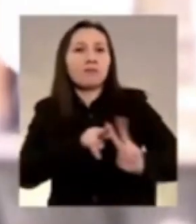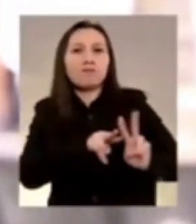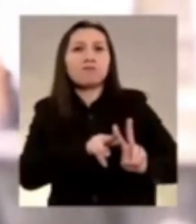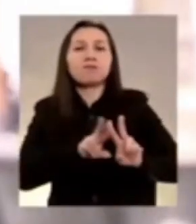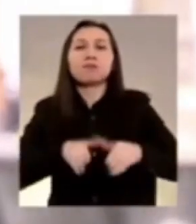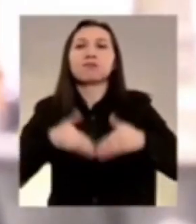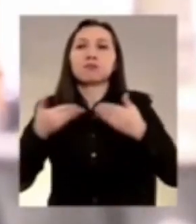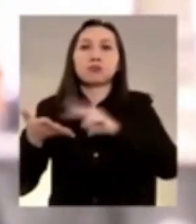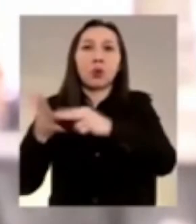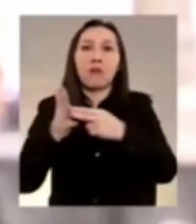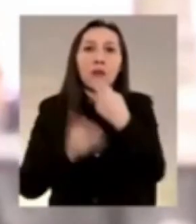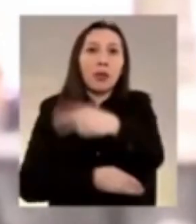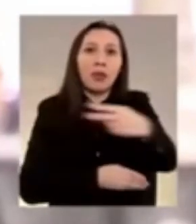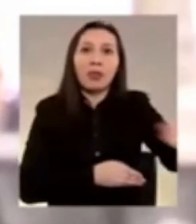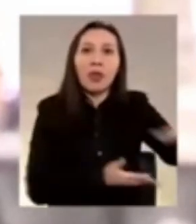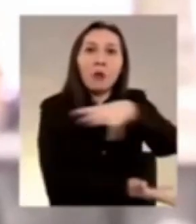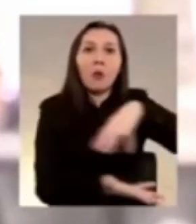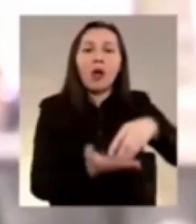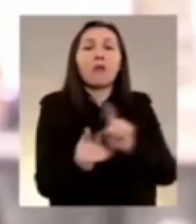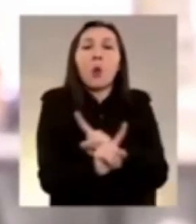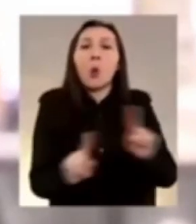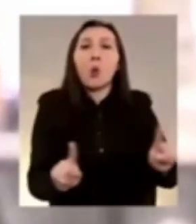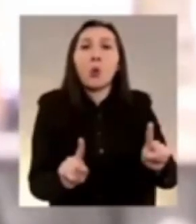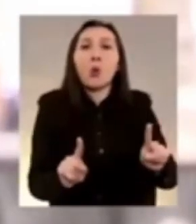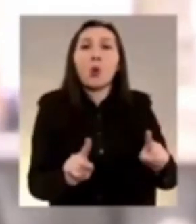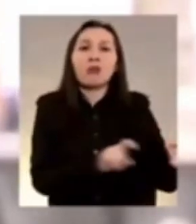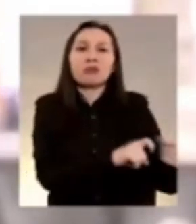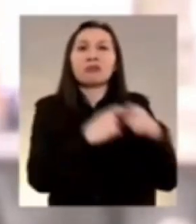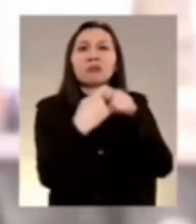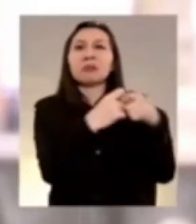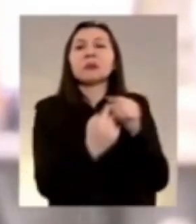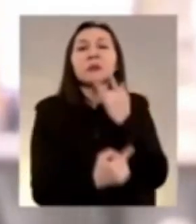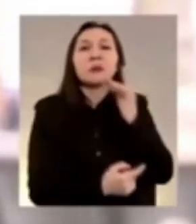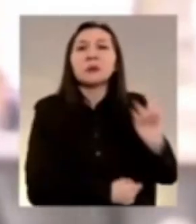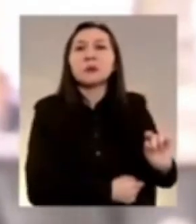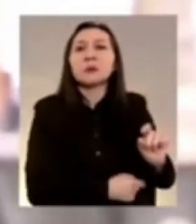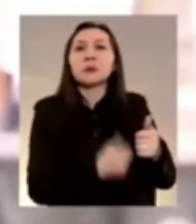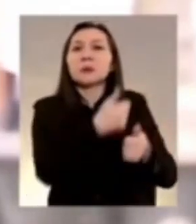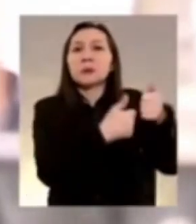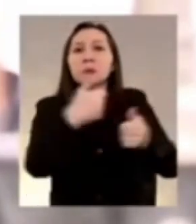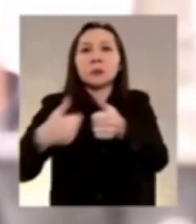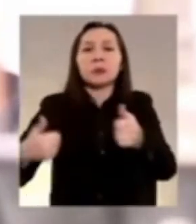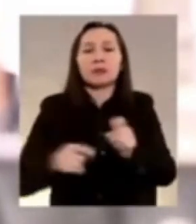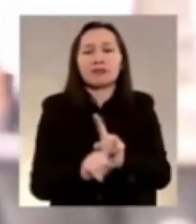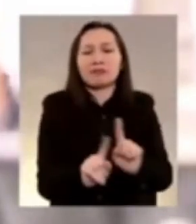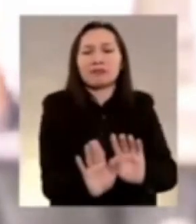problemas del pueblo y no las disputas pequeñas de sus autoridades.